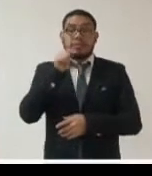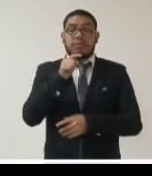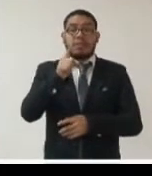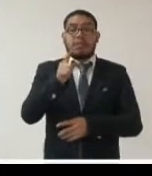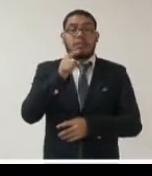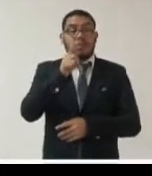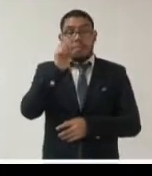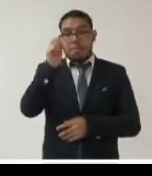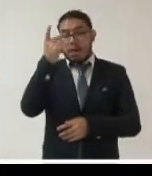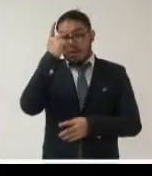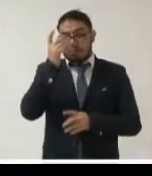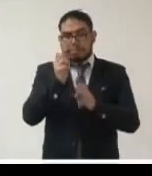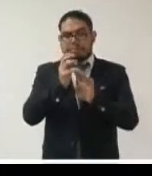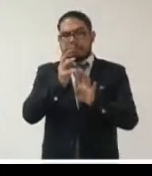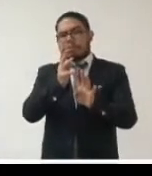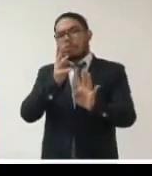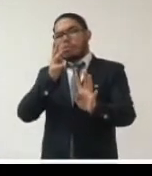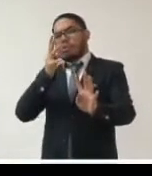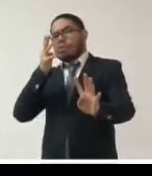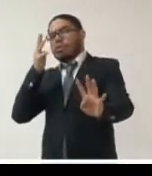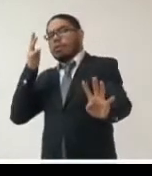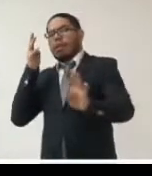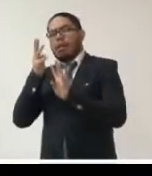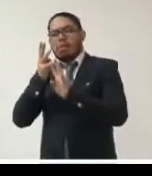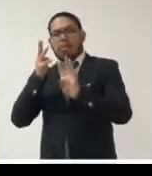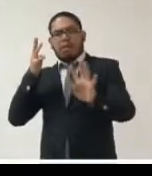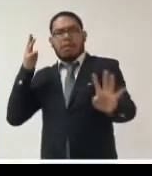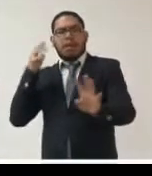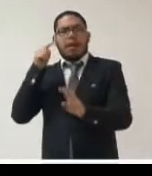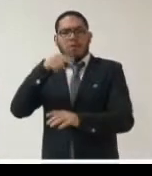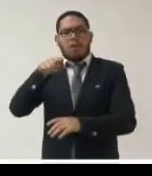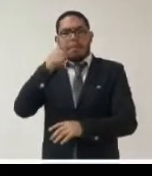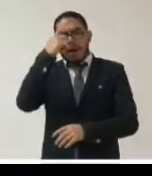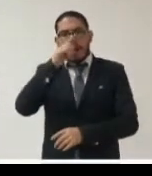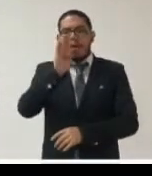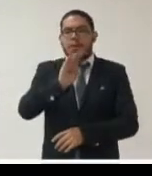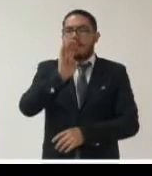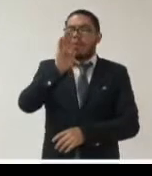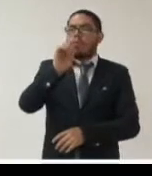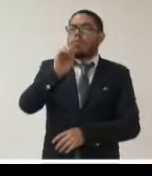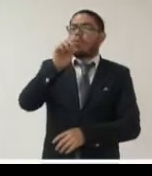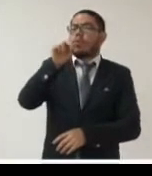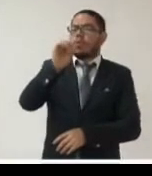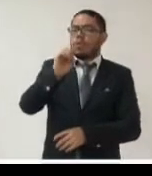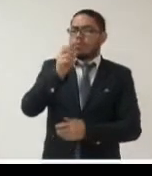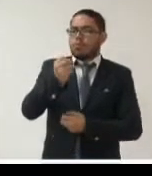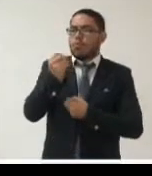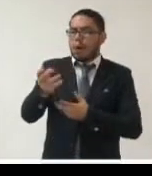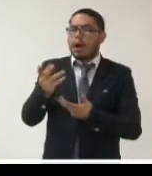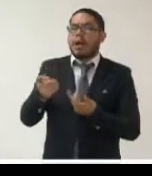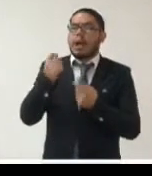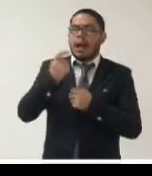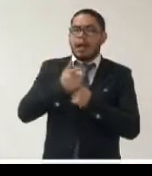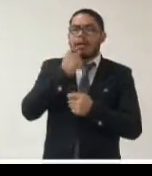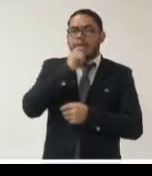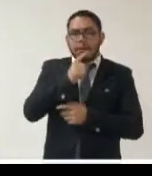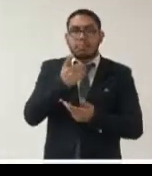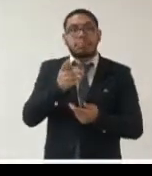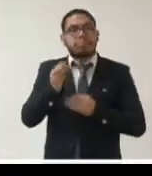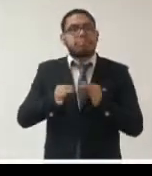entidades bancarias públicas y esta idea de evitar la aglomeración pues no se podía cumplir